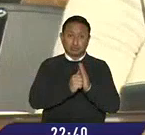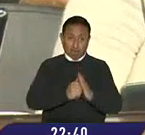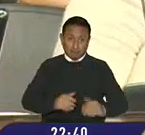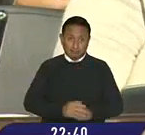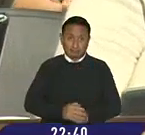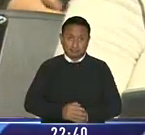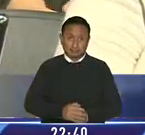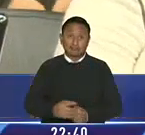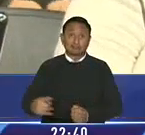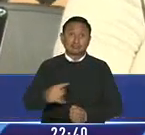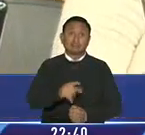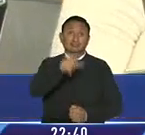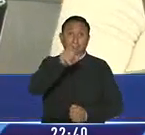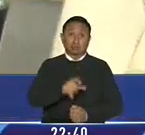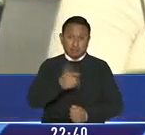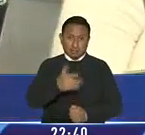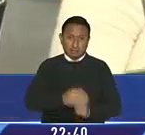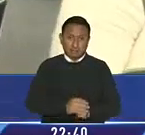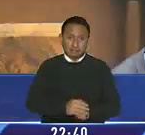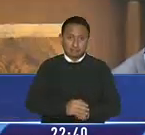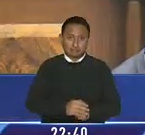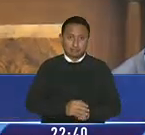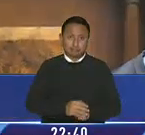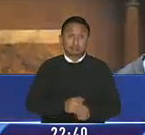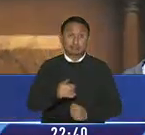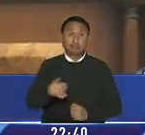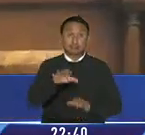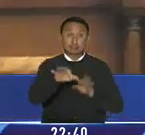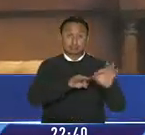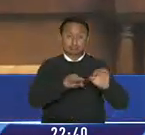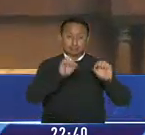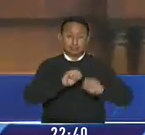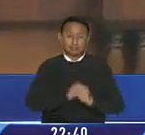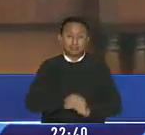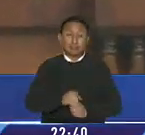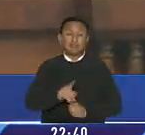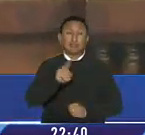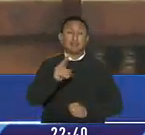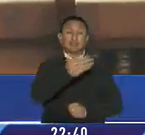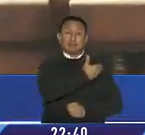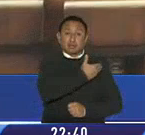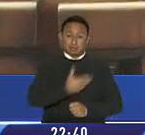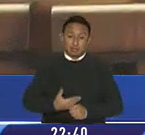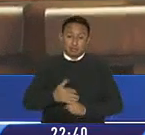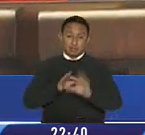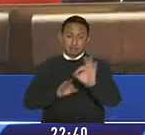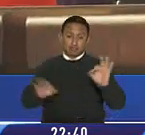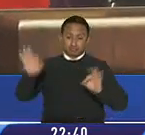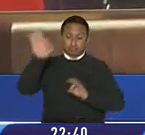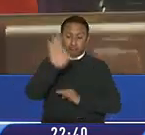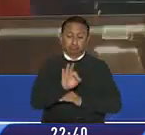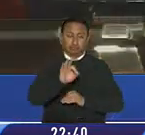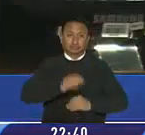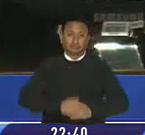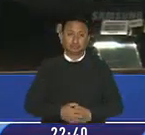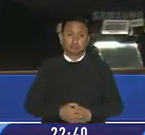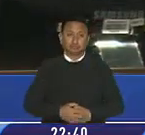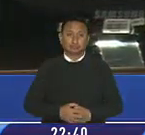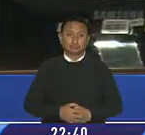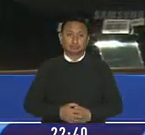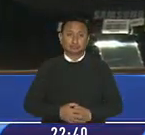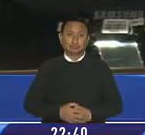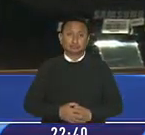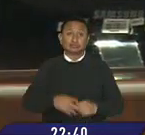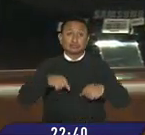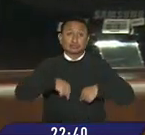ante tanta negación se apeló a la presidencia tomando el lugar de yori el vicepresidente de la asamblea virgilio saquizela y ante encargo